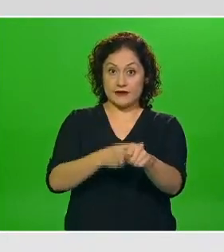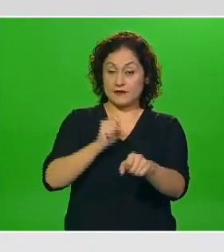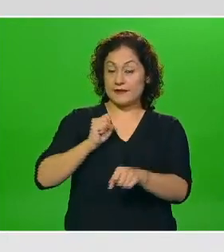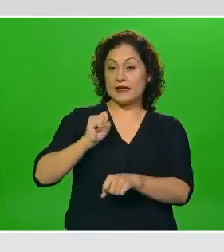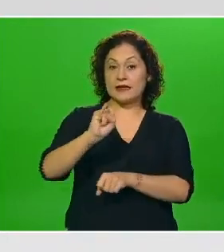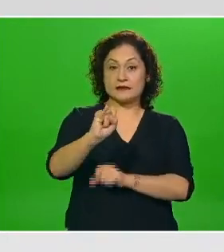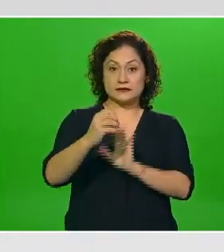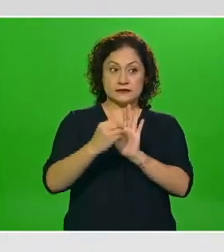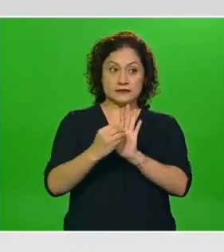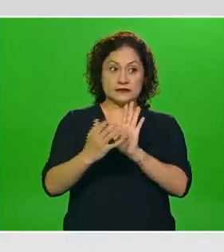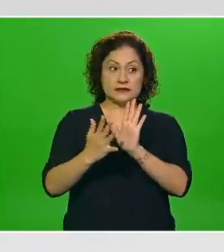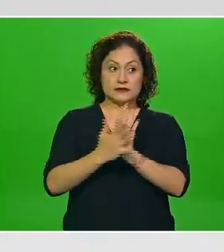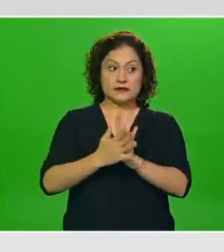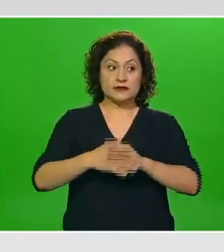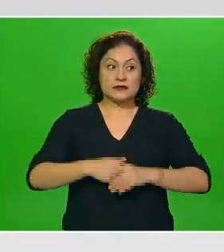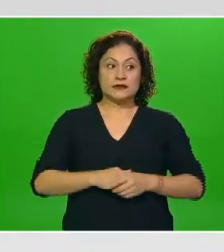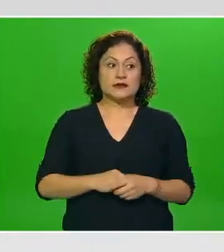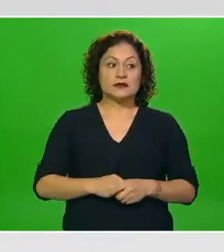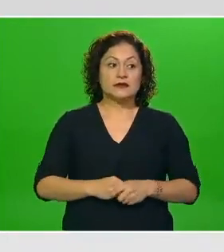día